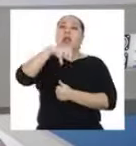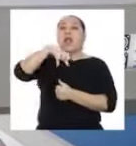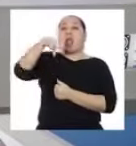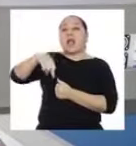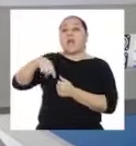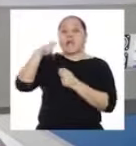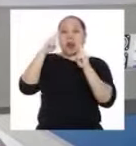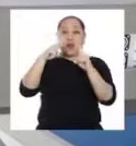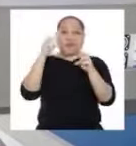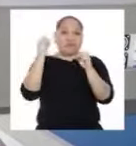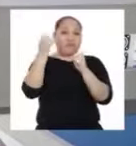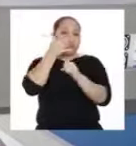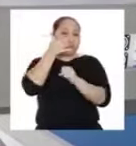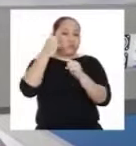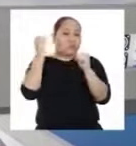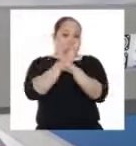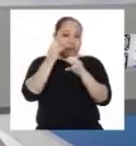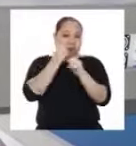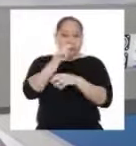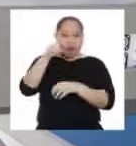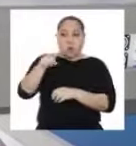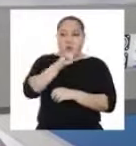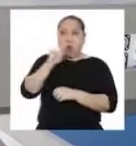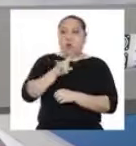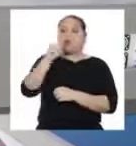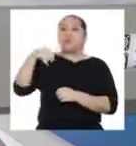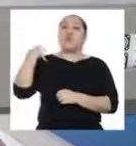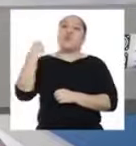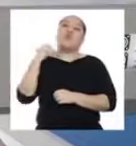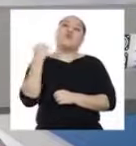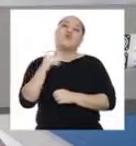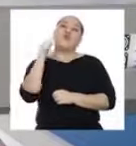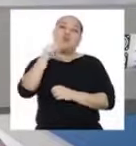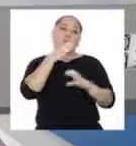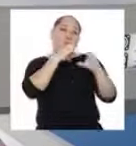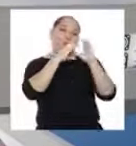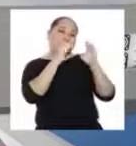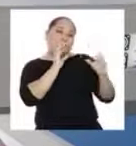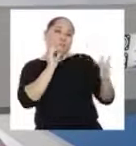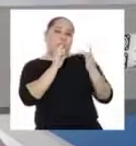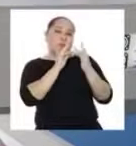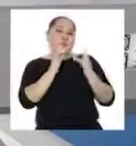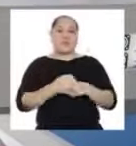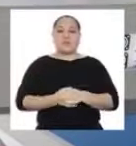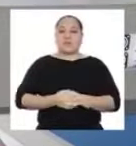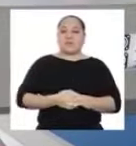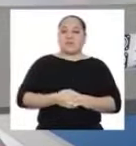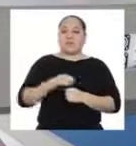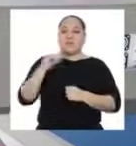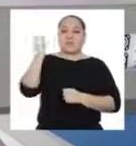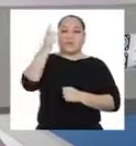tipo de aplicación para videollamadas usan los jóvenes para comunicarse.